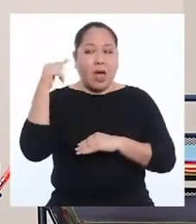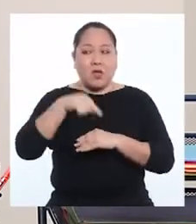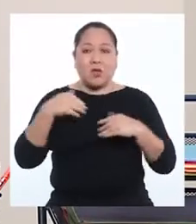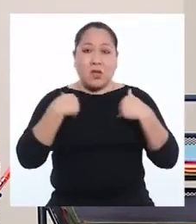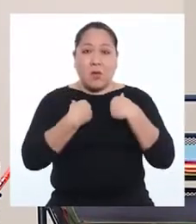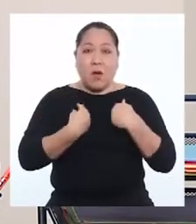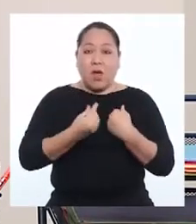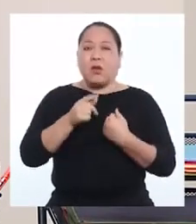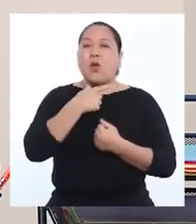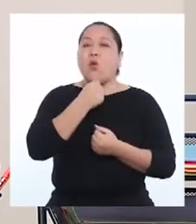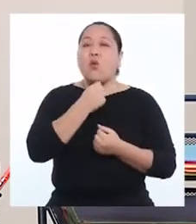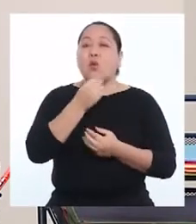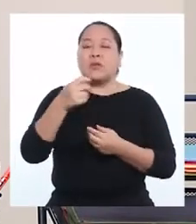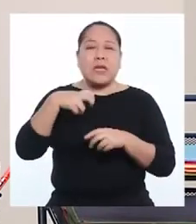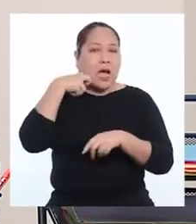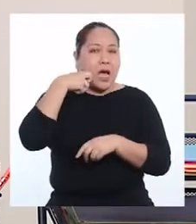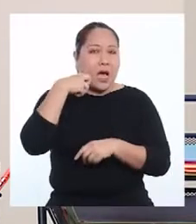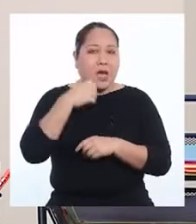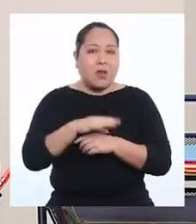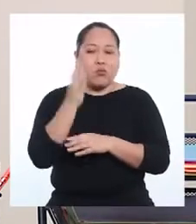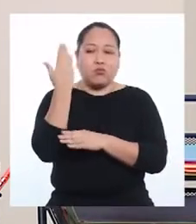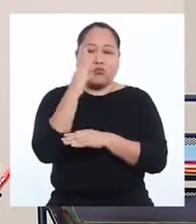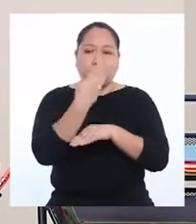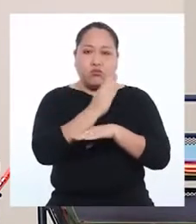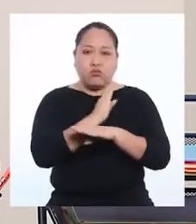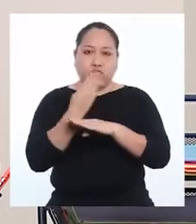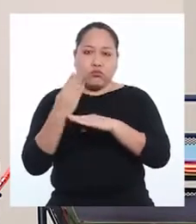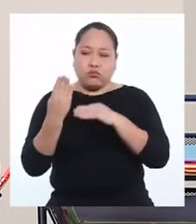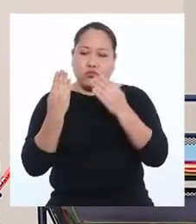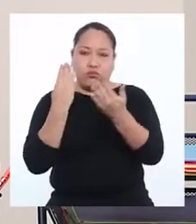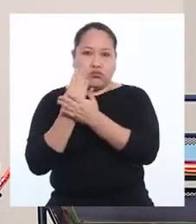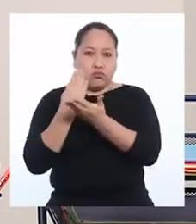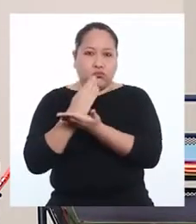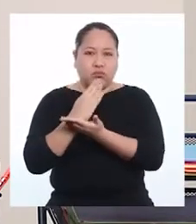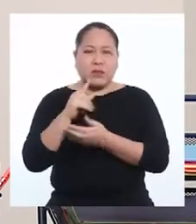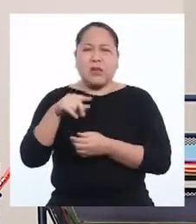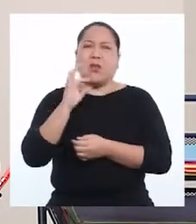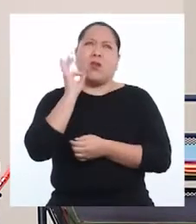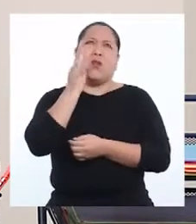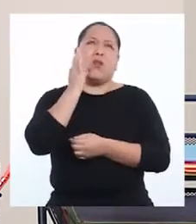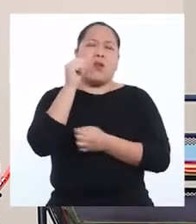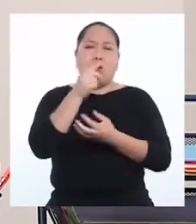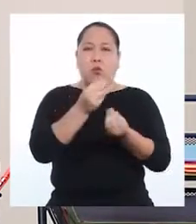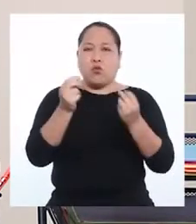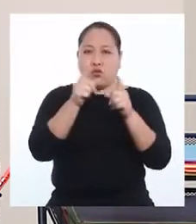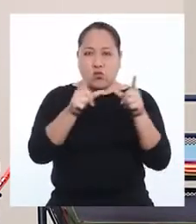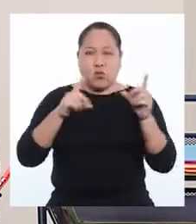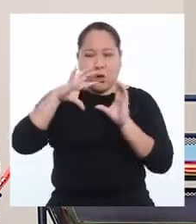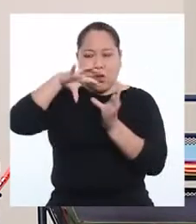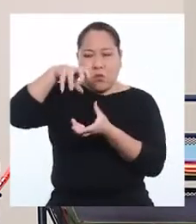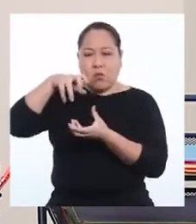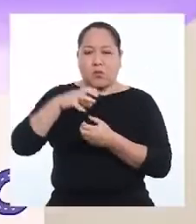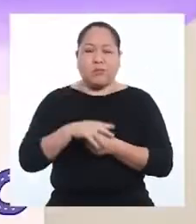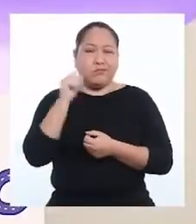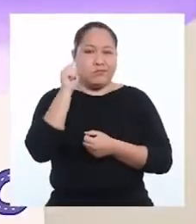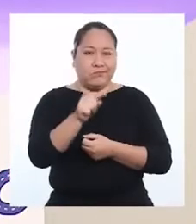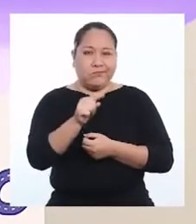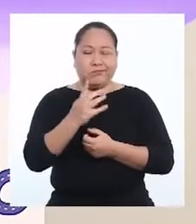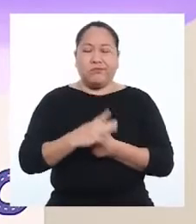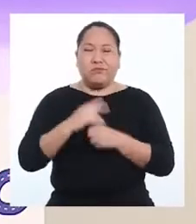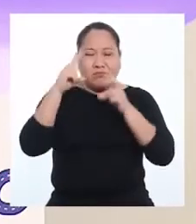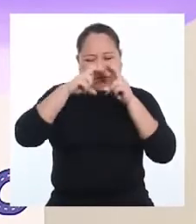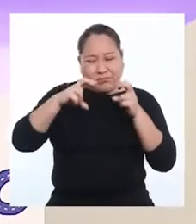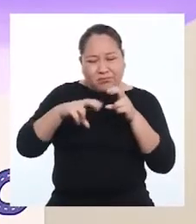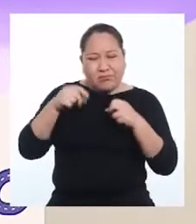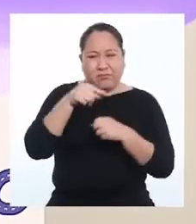cotizados por su carne, en especial por sus aletas, que son consideradas un manjar en muchos lugares del mundo. Esto es lo que